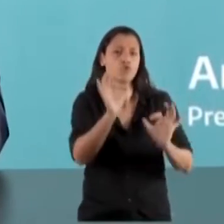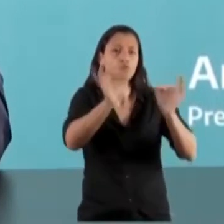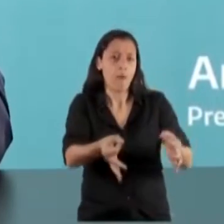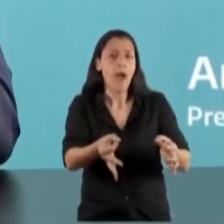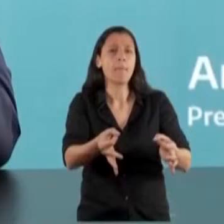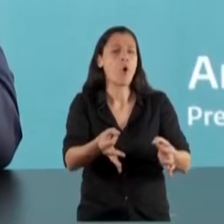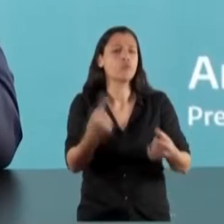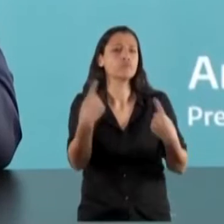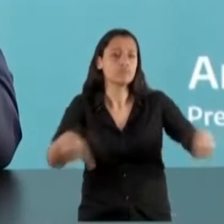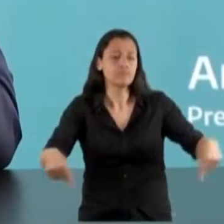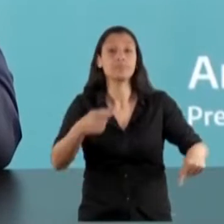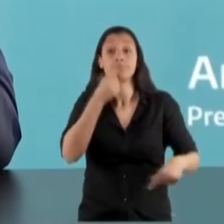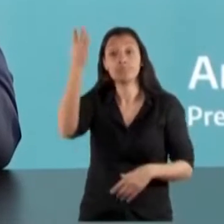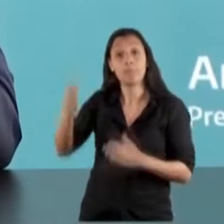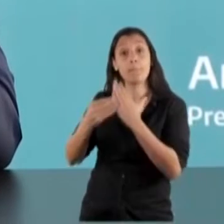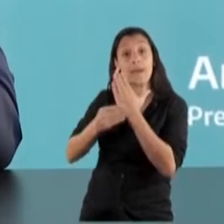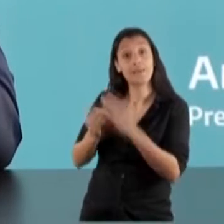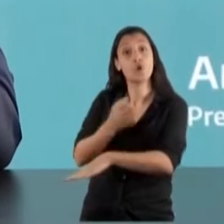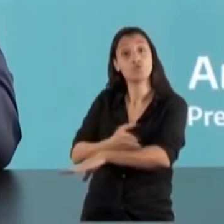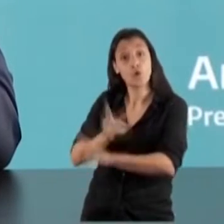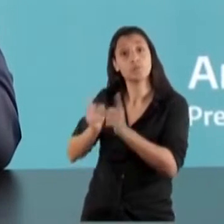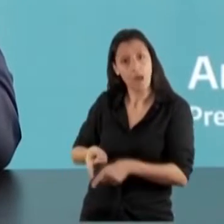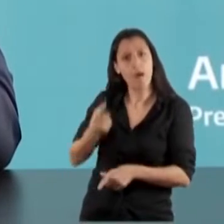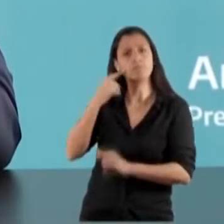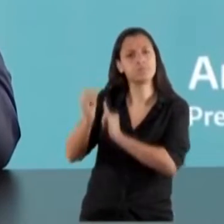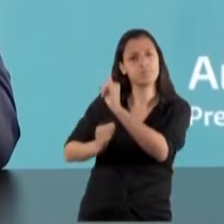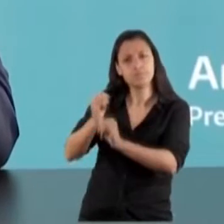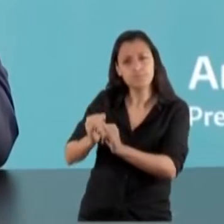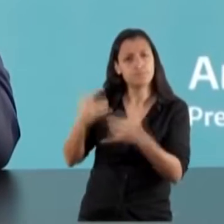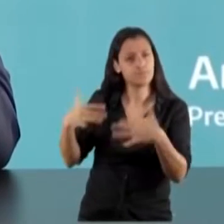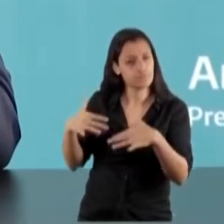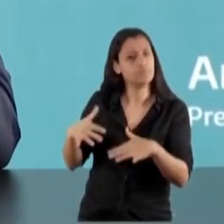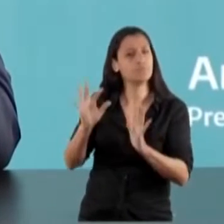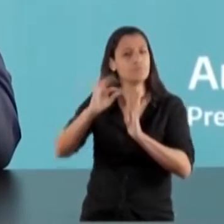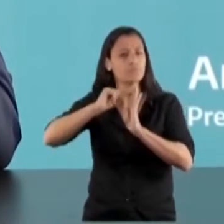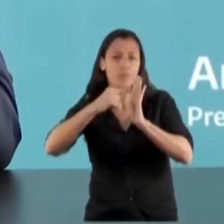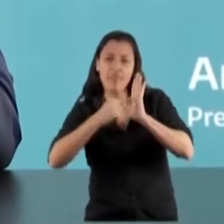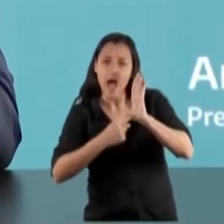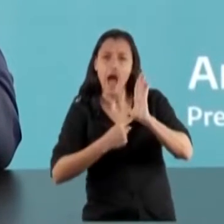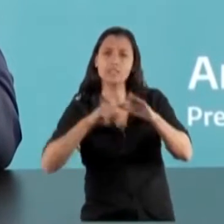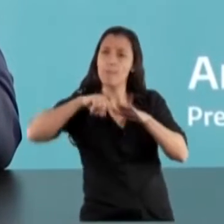El Ministro Scioli también en una exposición muy detallada